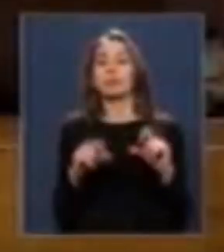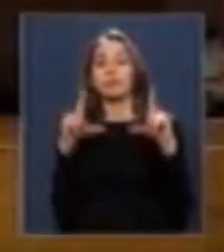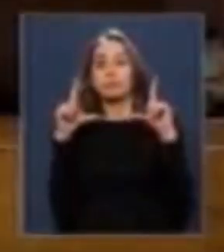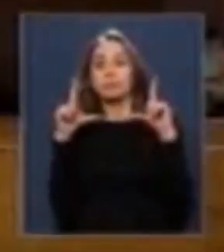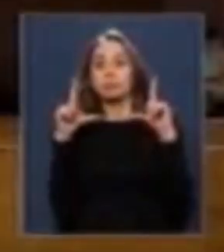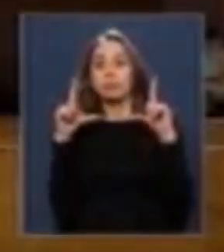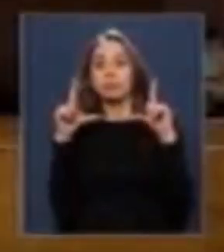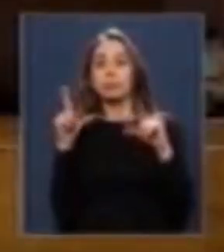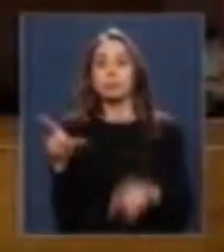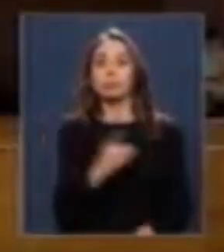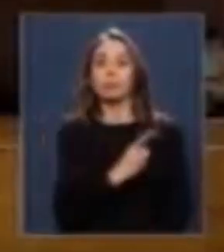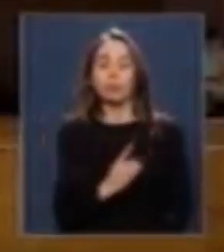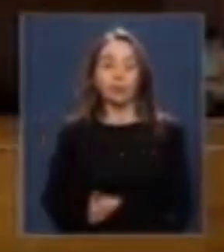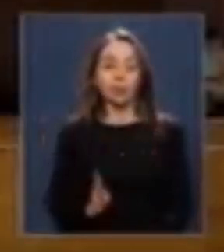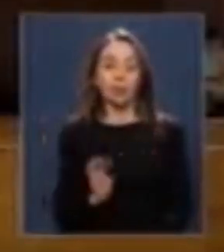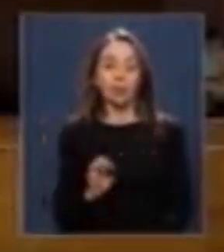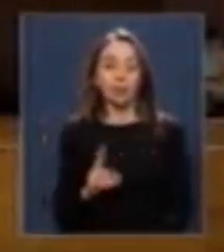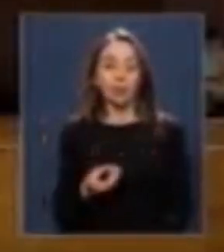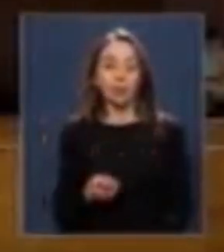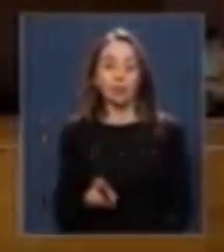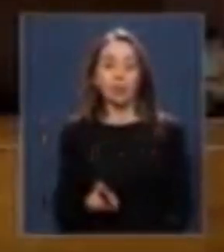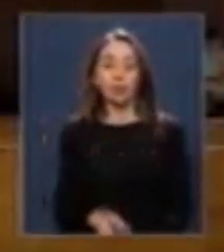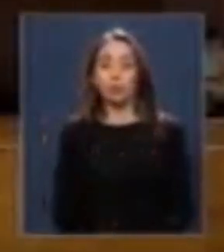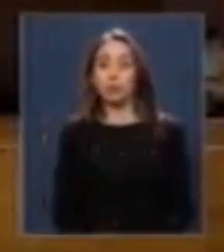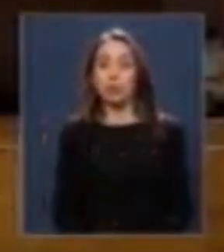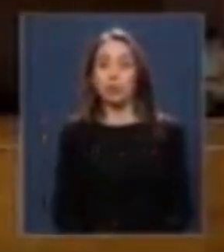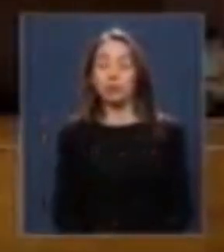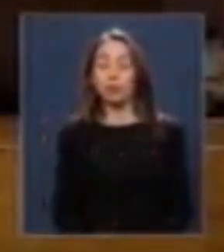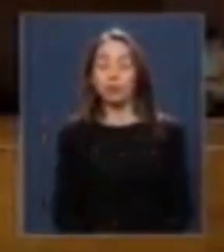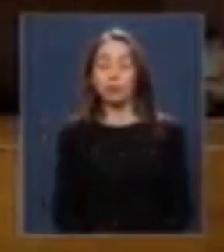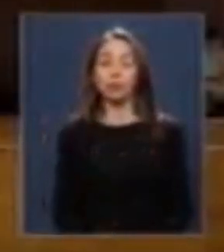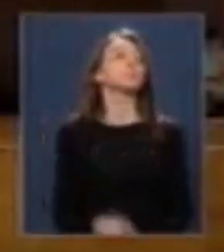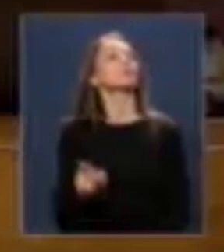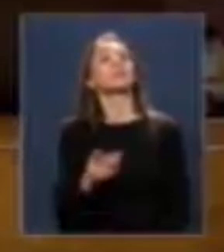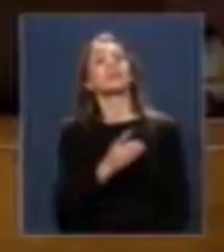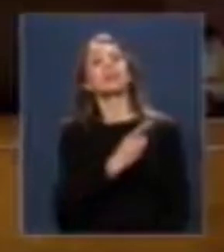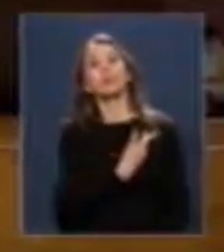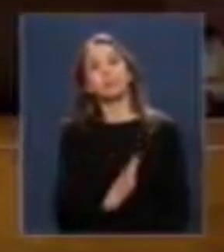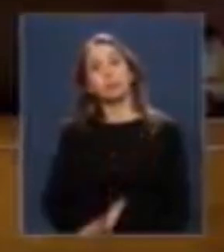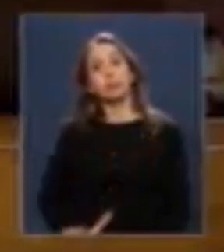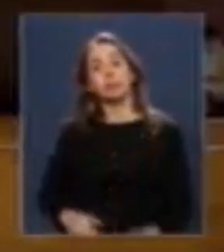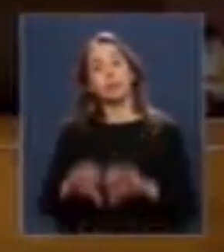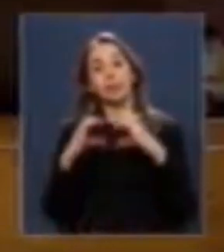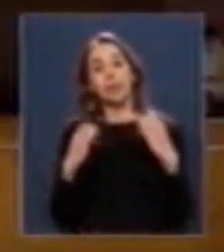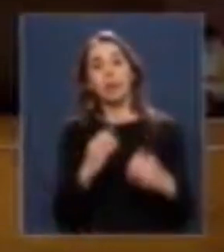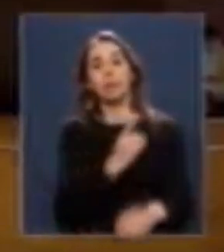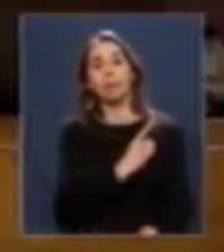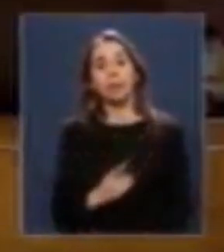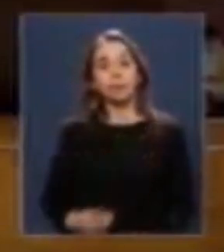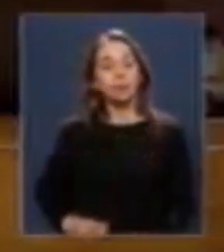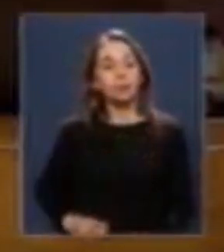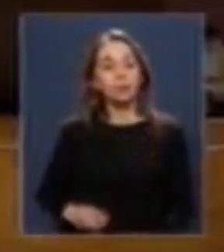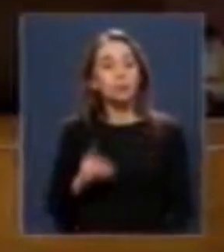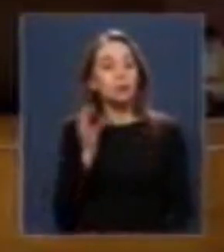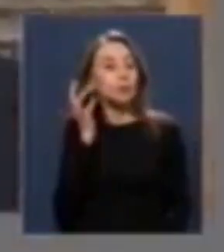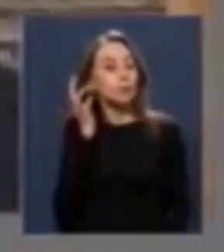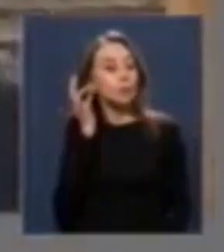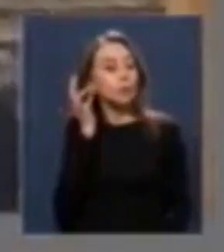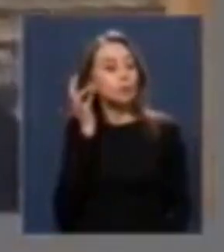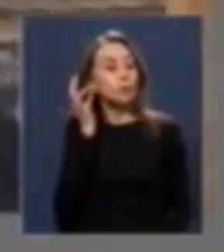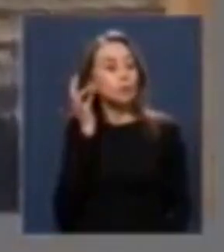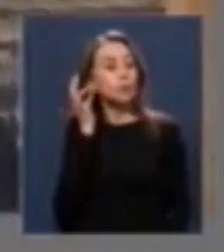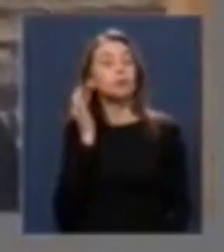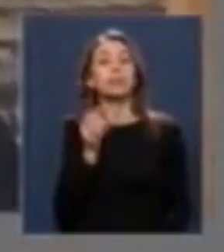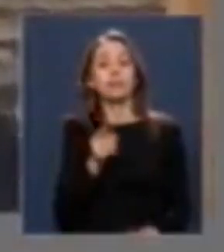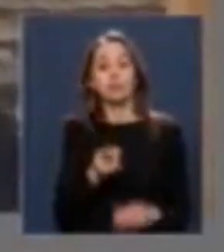Diputado Berger, tiene la palabra. Presidente, honorable cámara. Diputadas y diputados, la pesca con